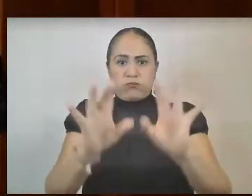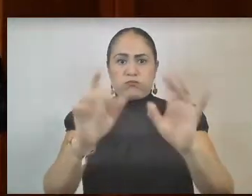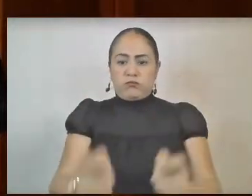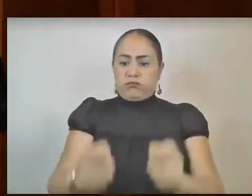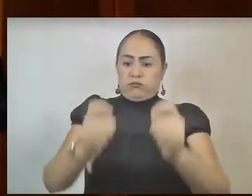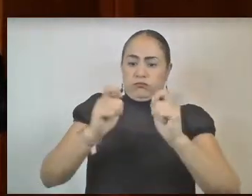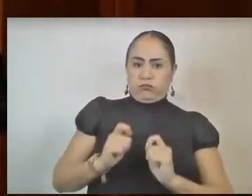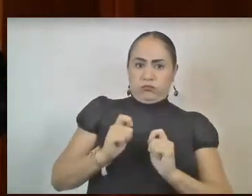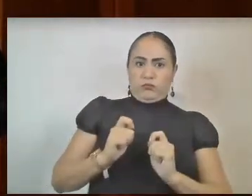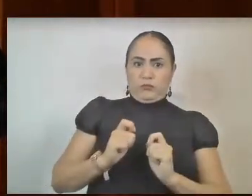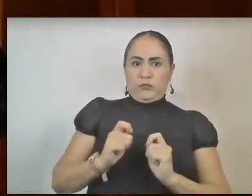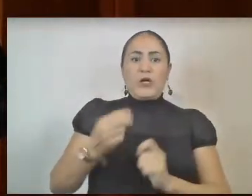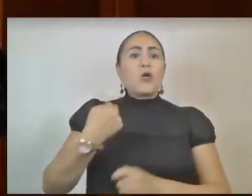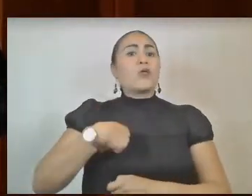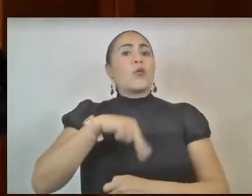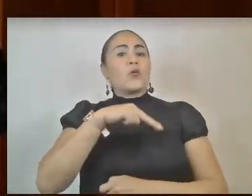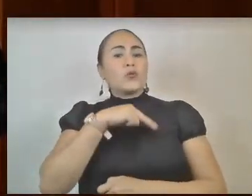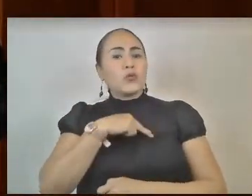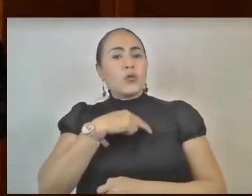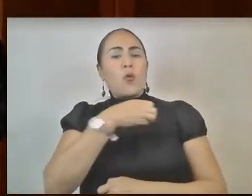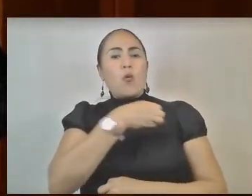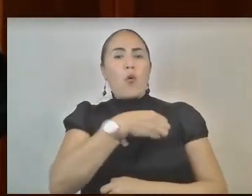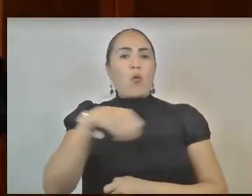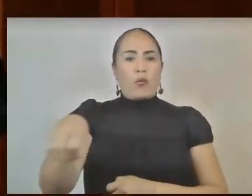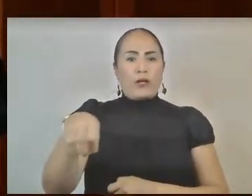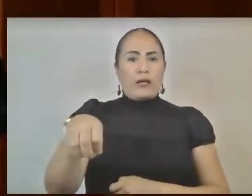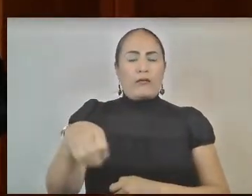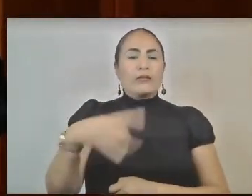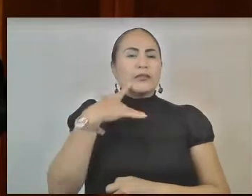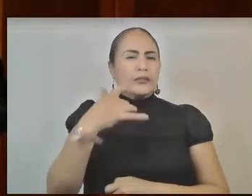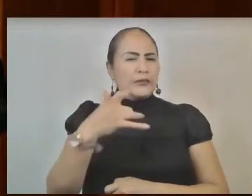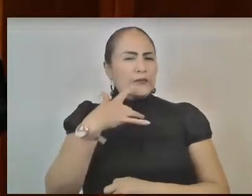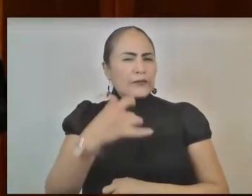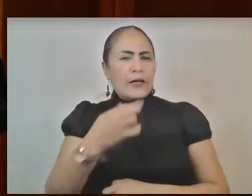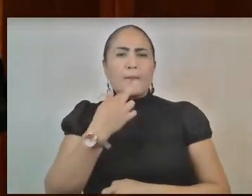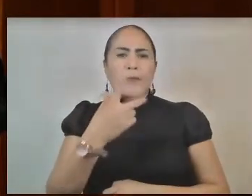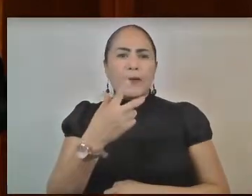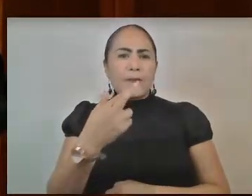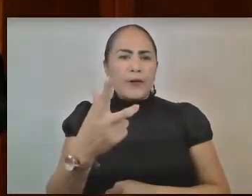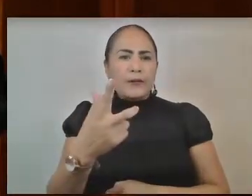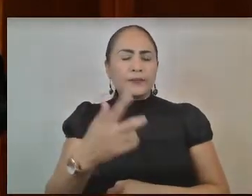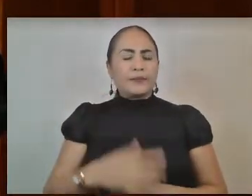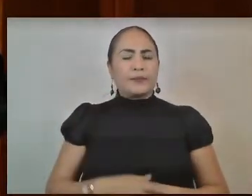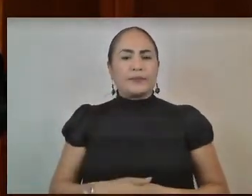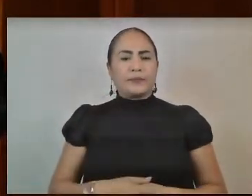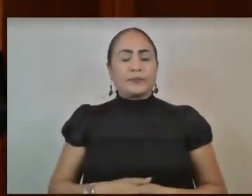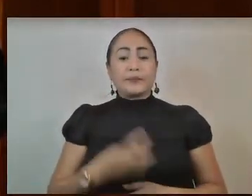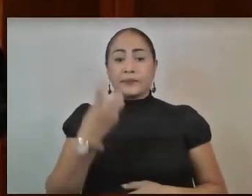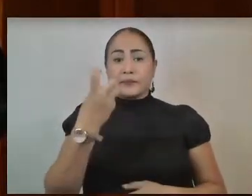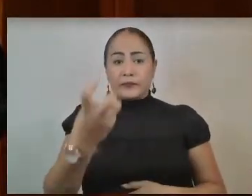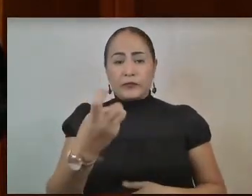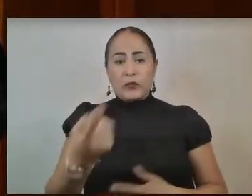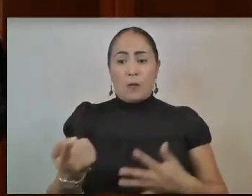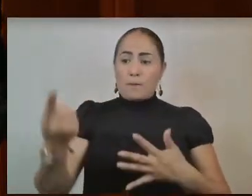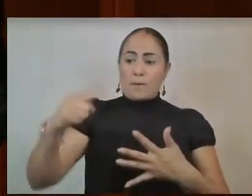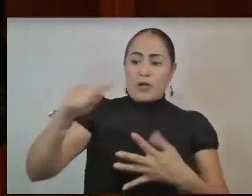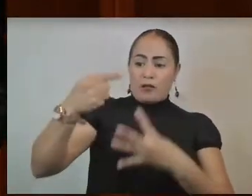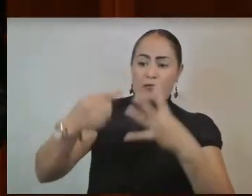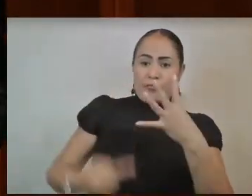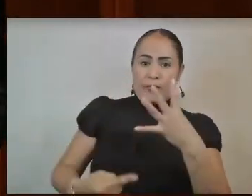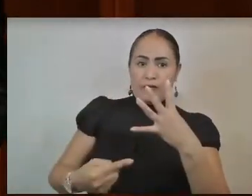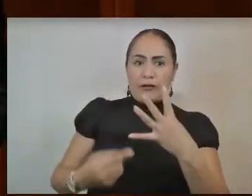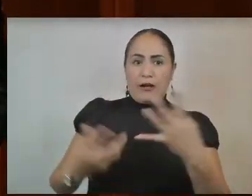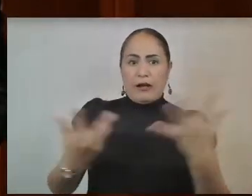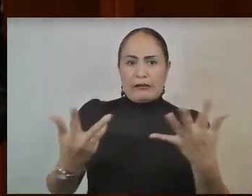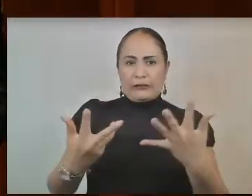estamos obligados a hacer el mejor de los esfuerzos, estamos obligados a leer de la manera más